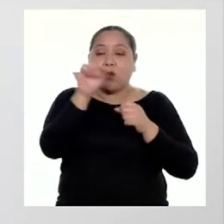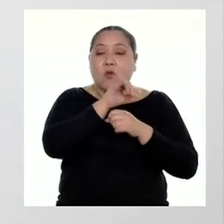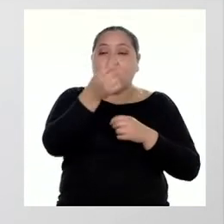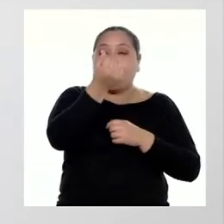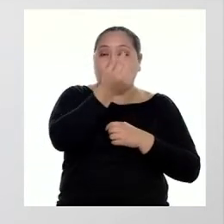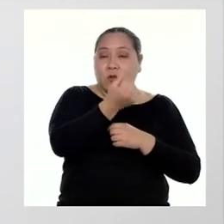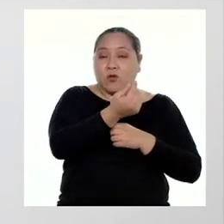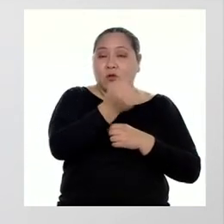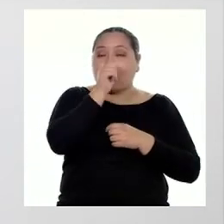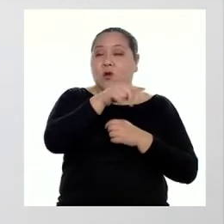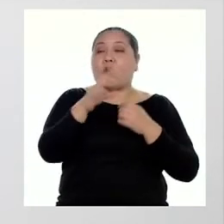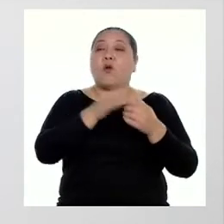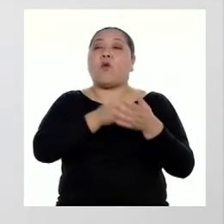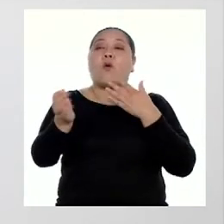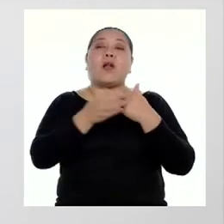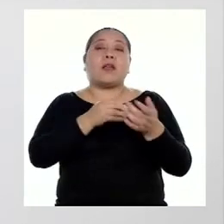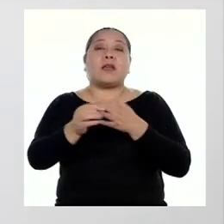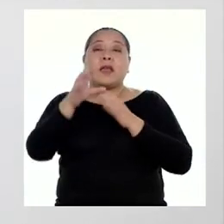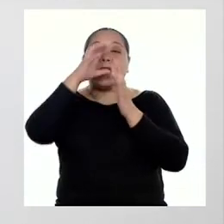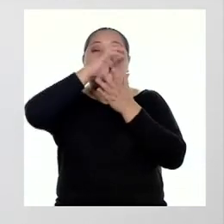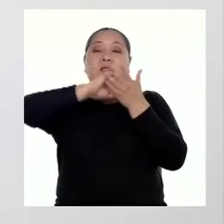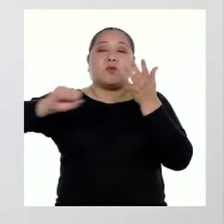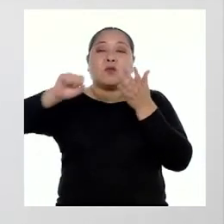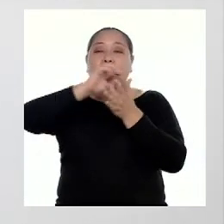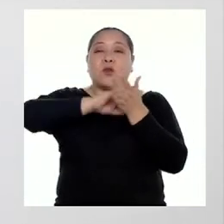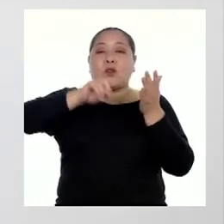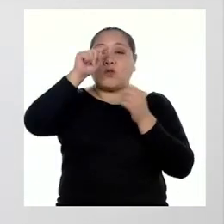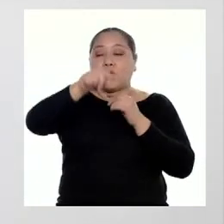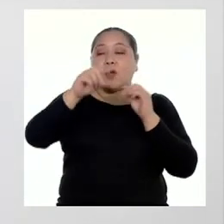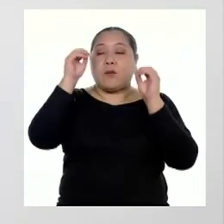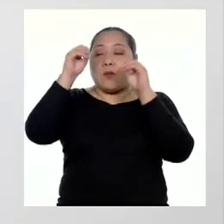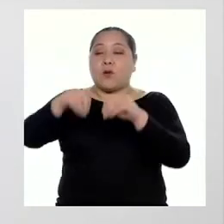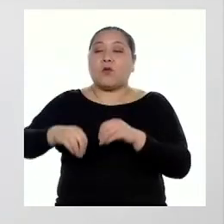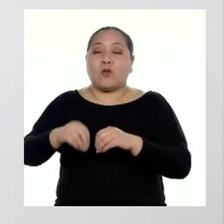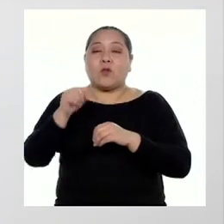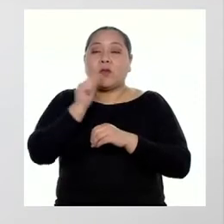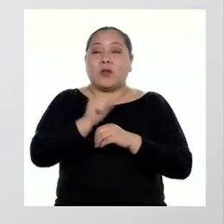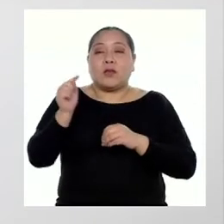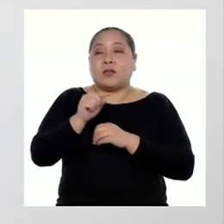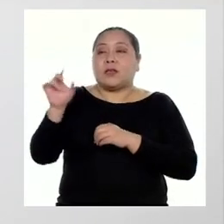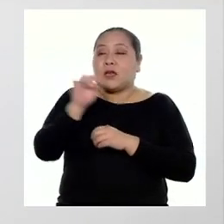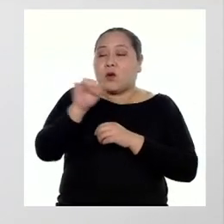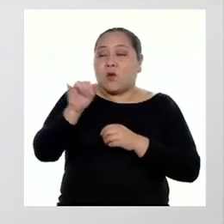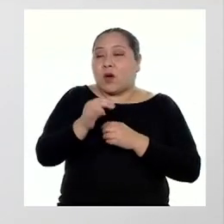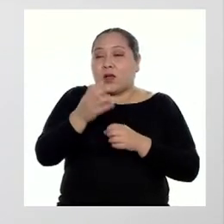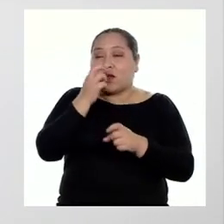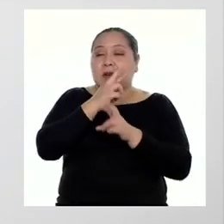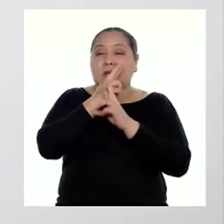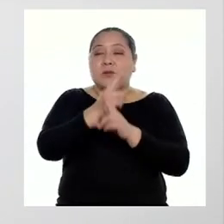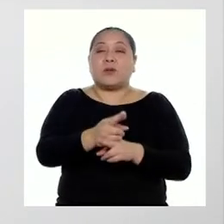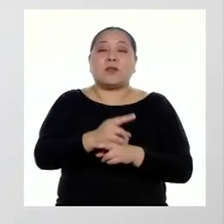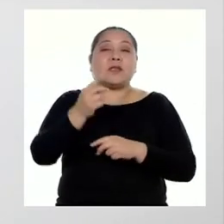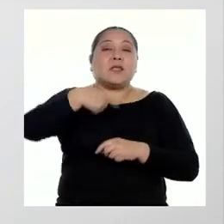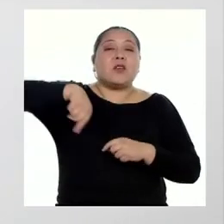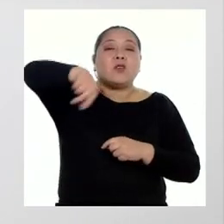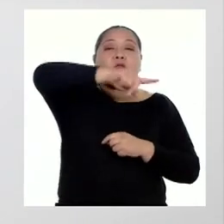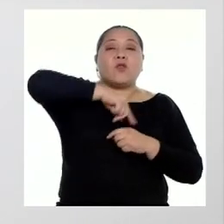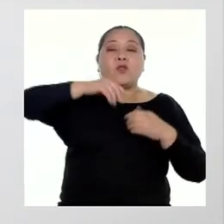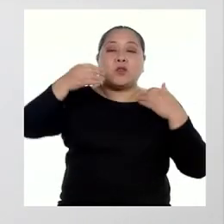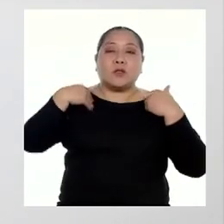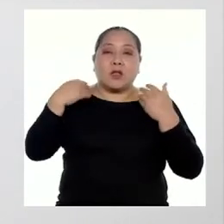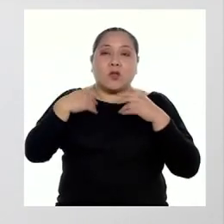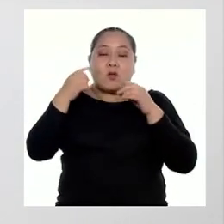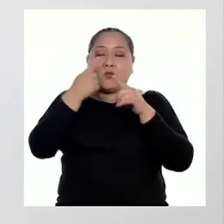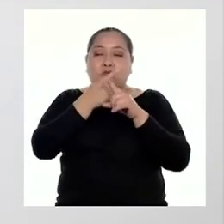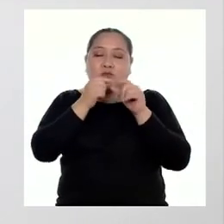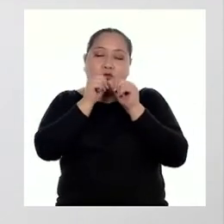precio, cualquier descuento que le apliques a ambos tendrá el mismo resultado. Si los productos tienen un precio